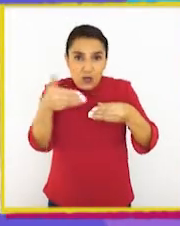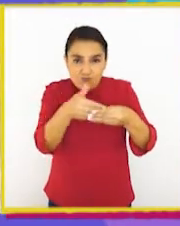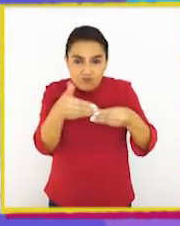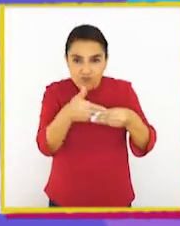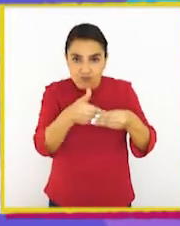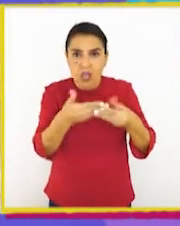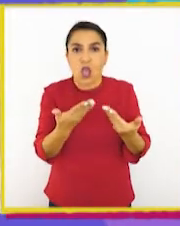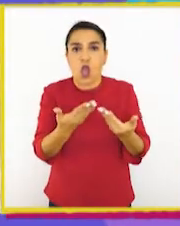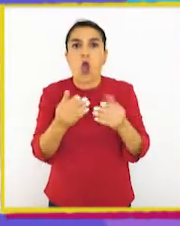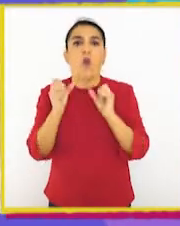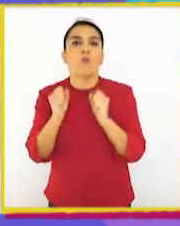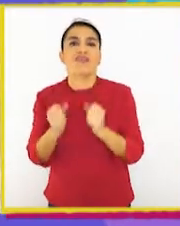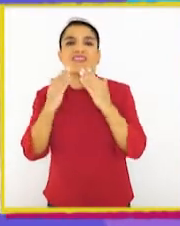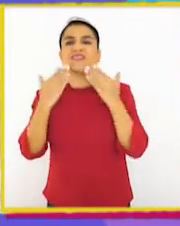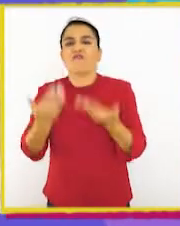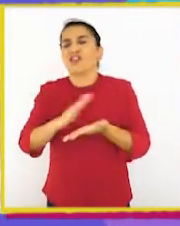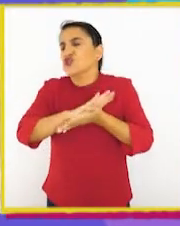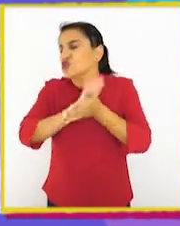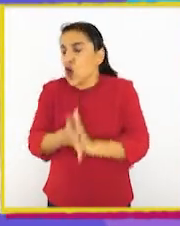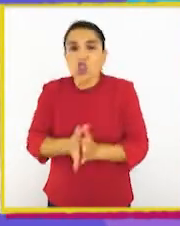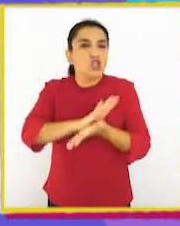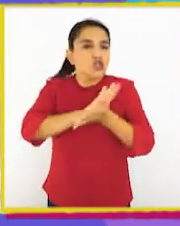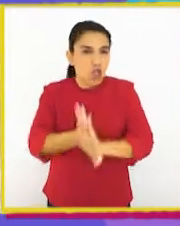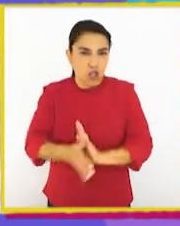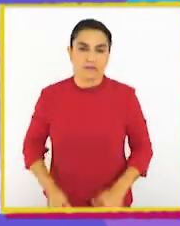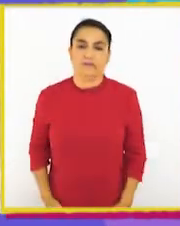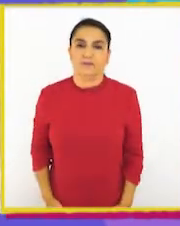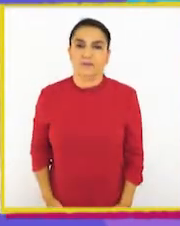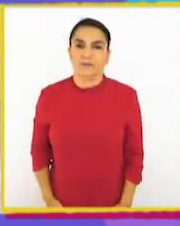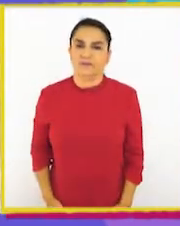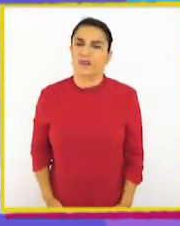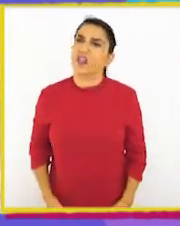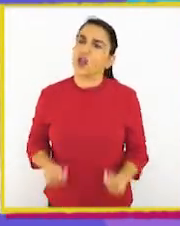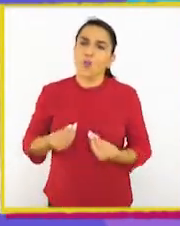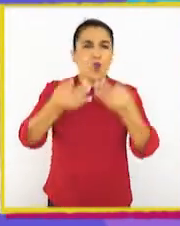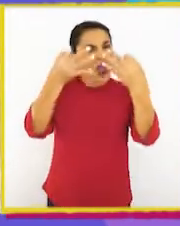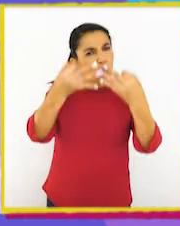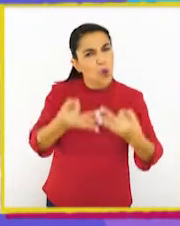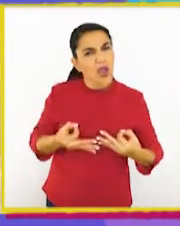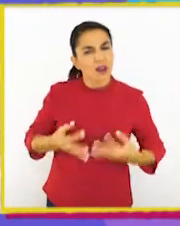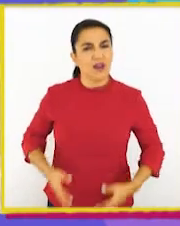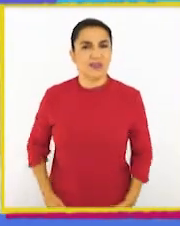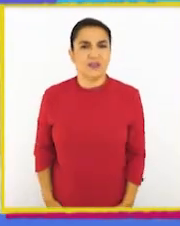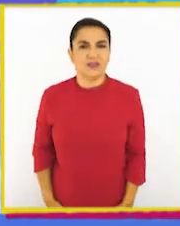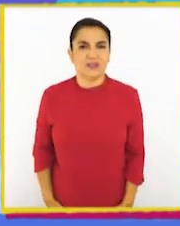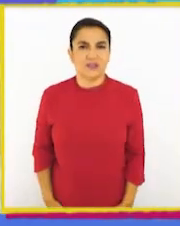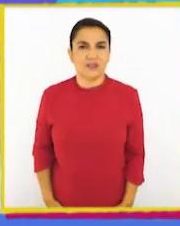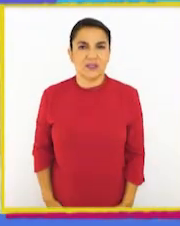en la billetera para poder devolverlo todo, todo, todo, todo. Eso sí, ¿cómo podemos calcular eso?